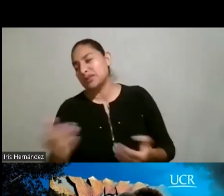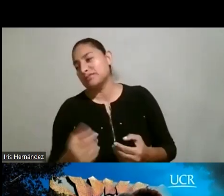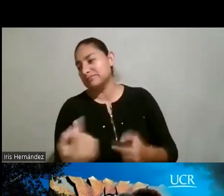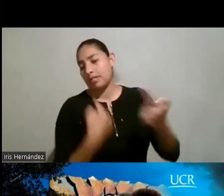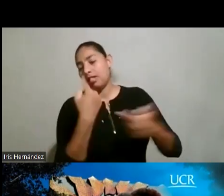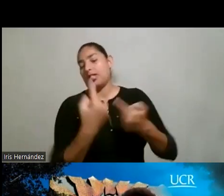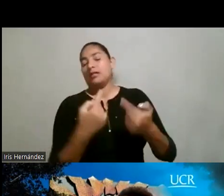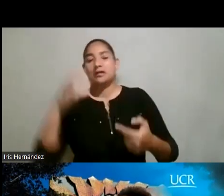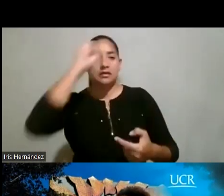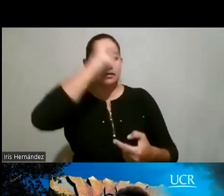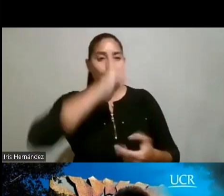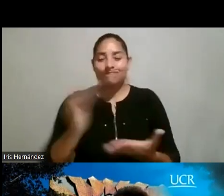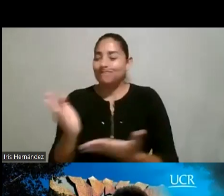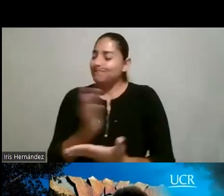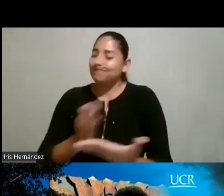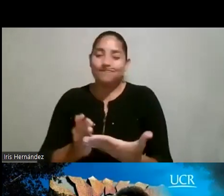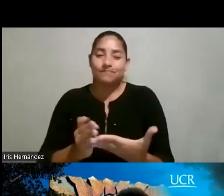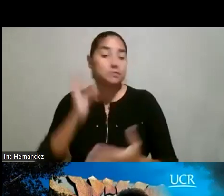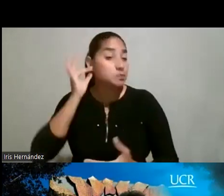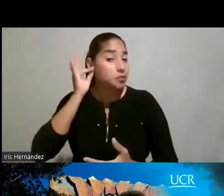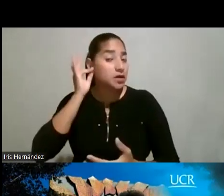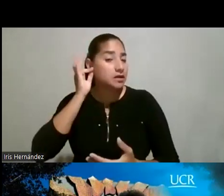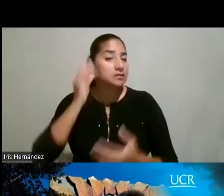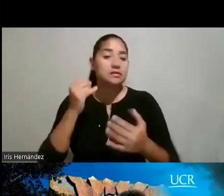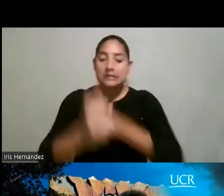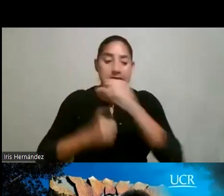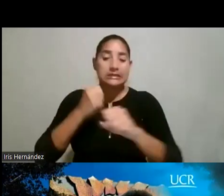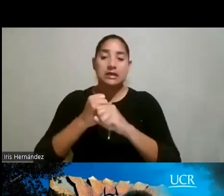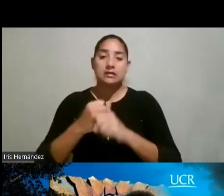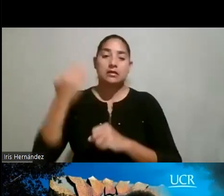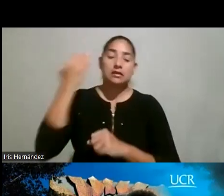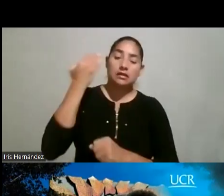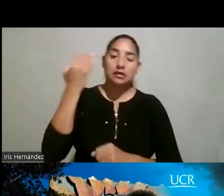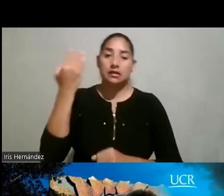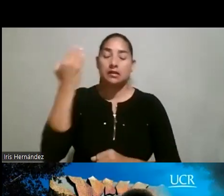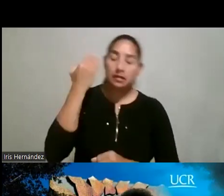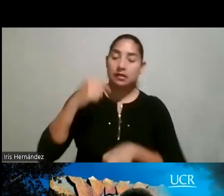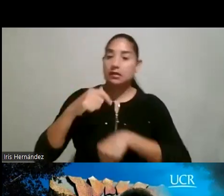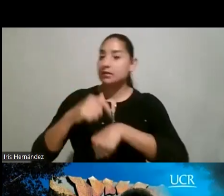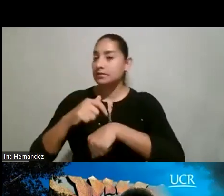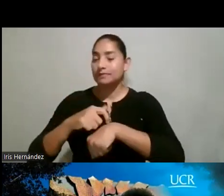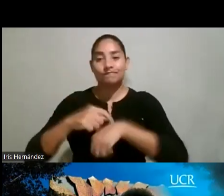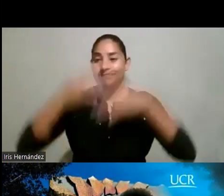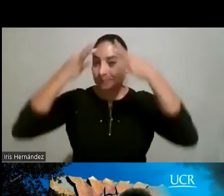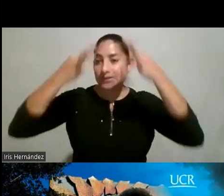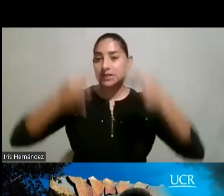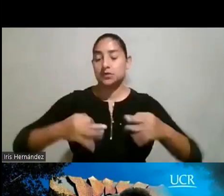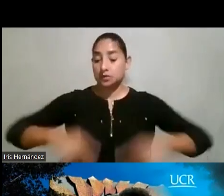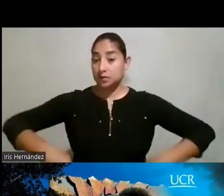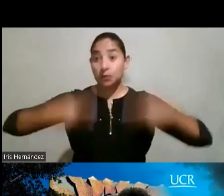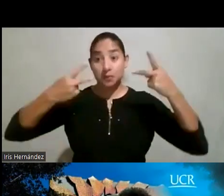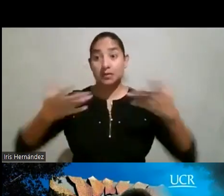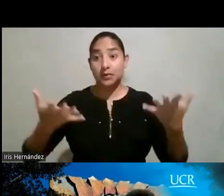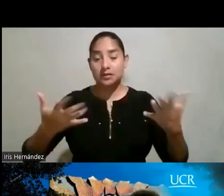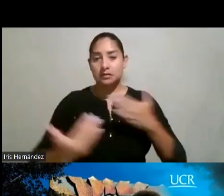para muchas chicas en estas edades y en estos momentos de decisión de sus vidas, pues